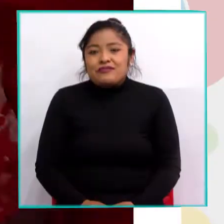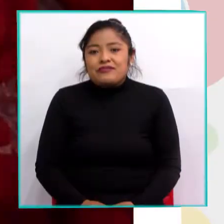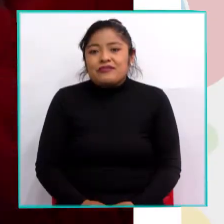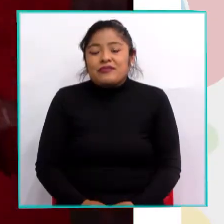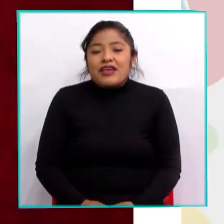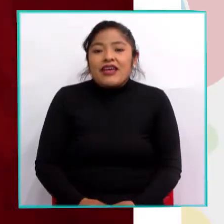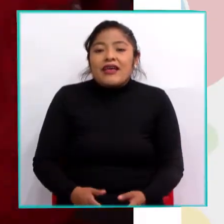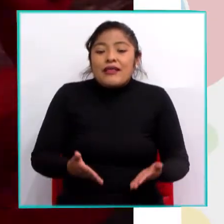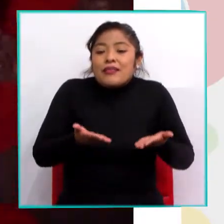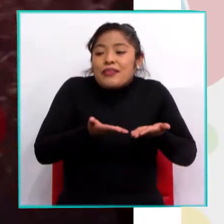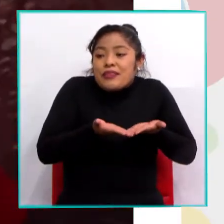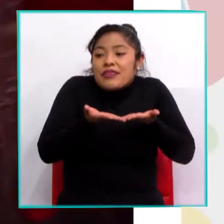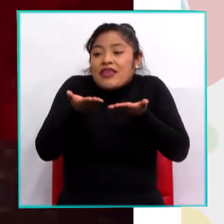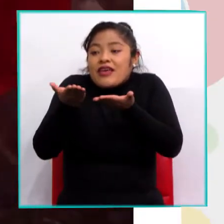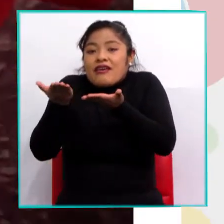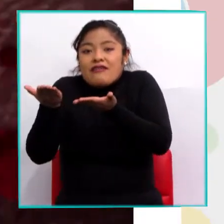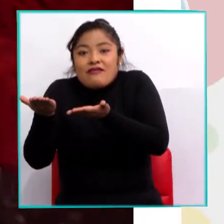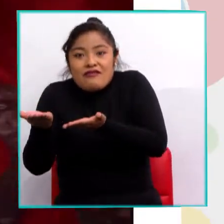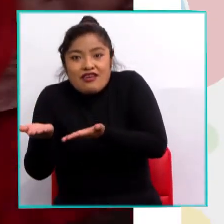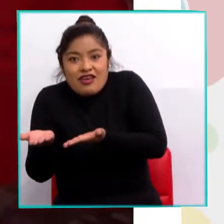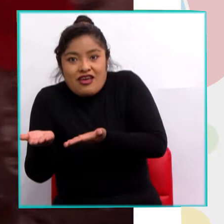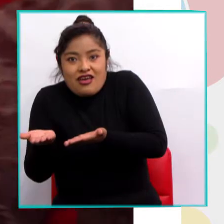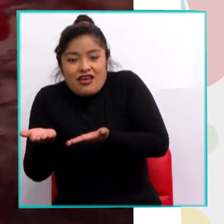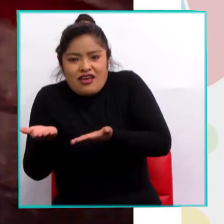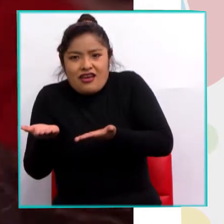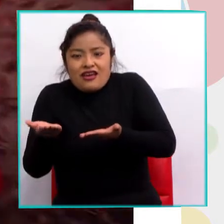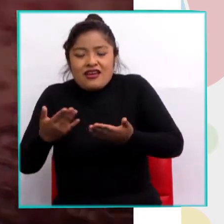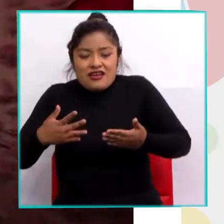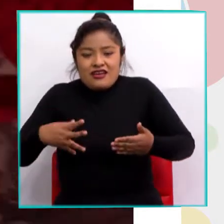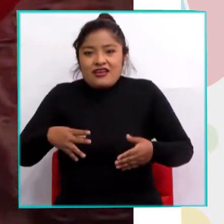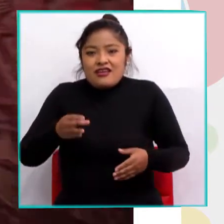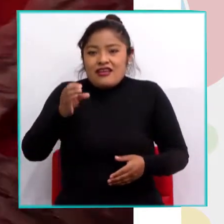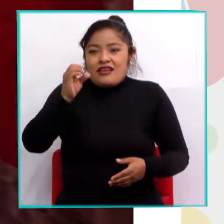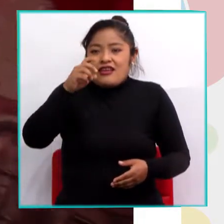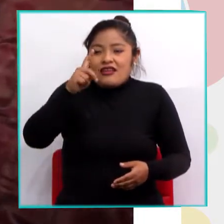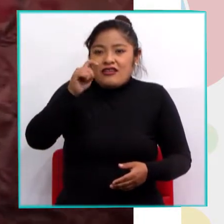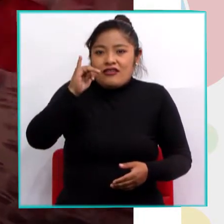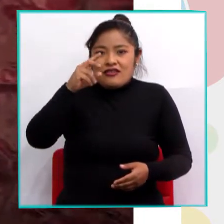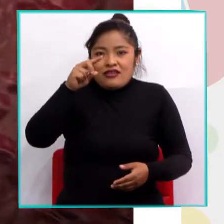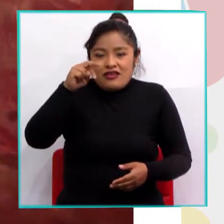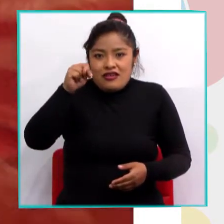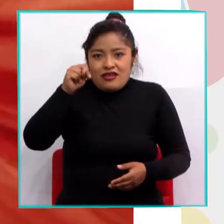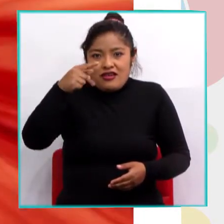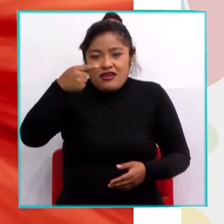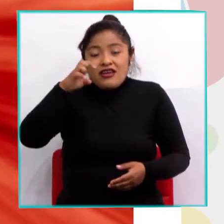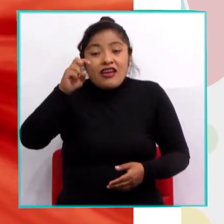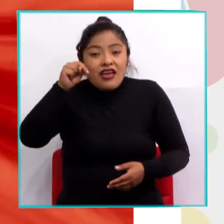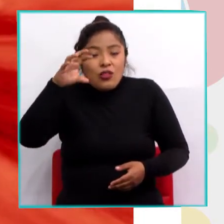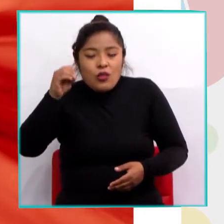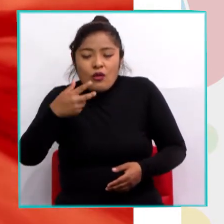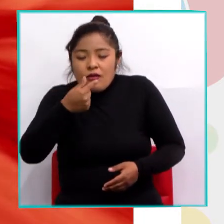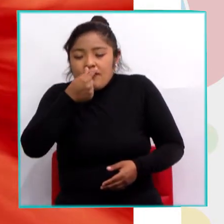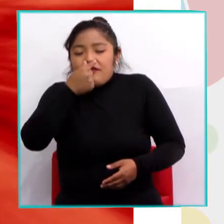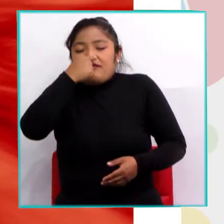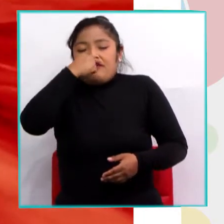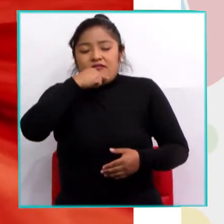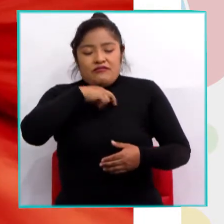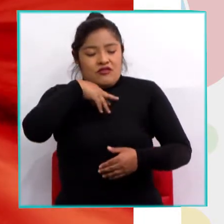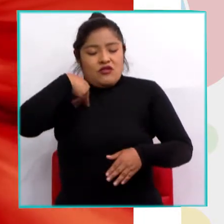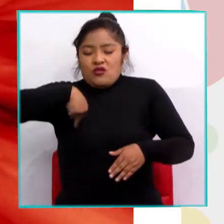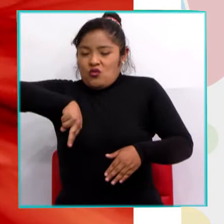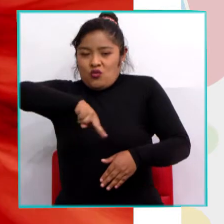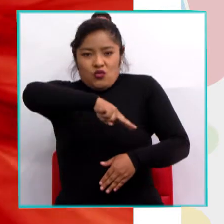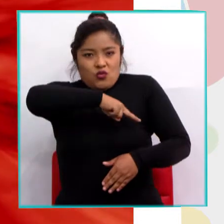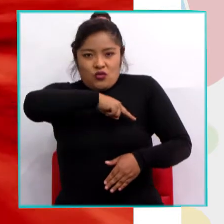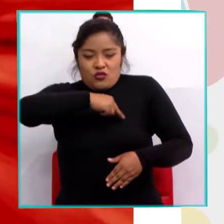transportar el oxígeno por todo nuestro cuerpo. Y va a ser también